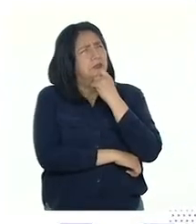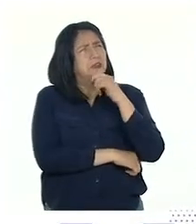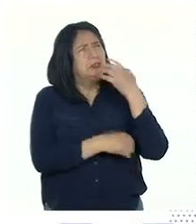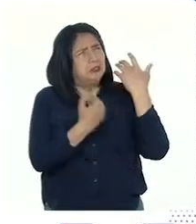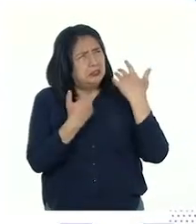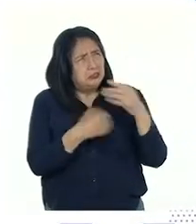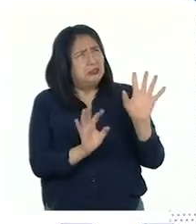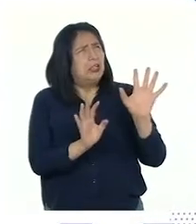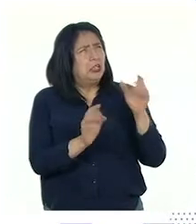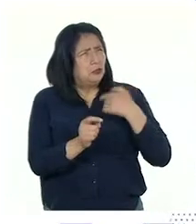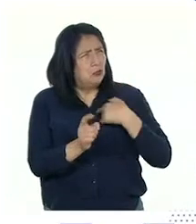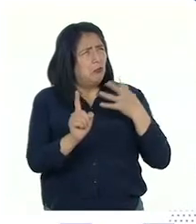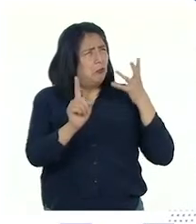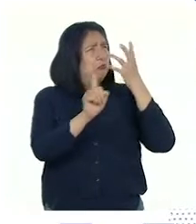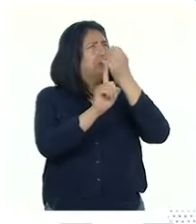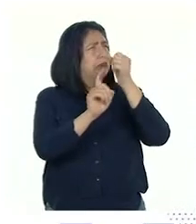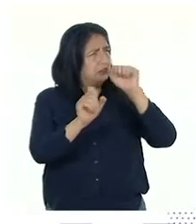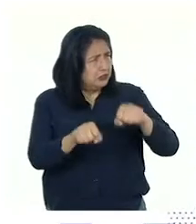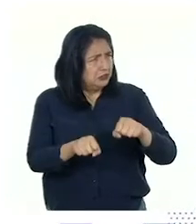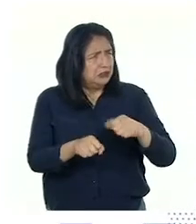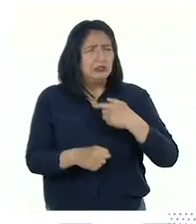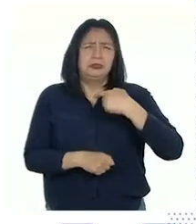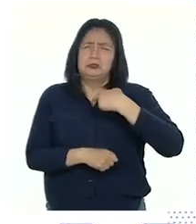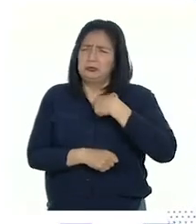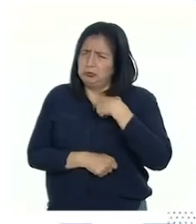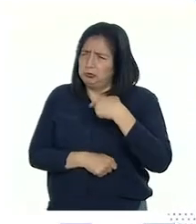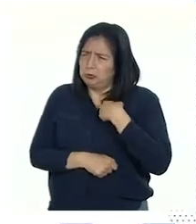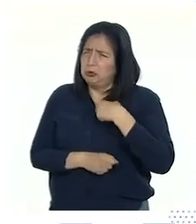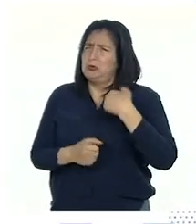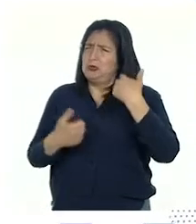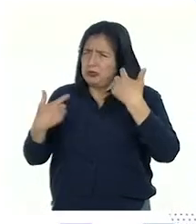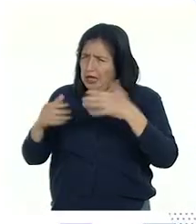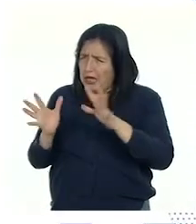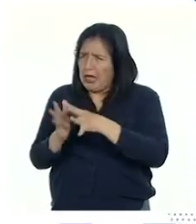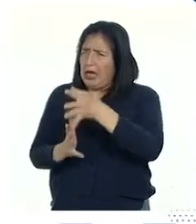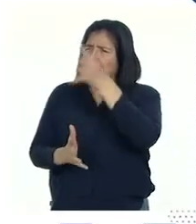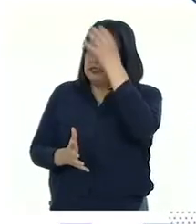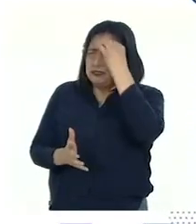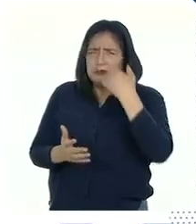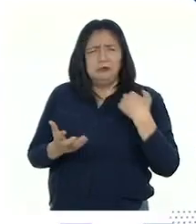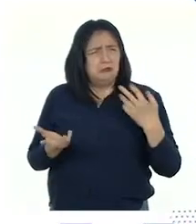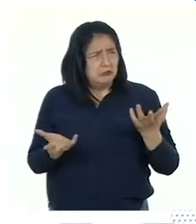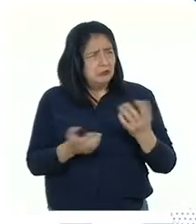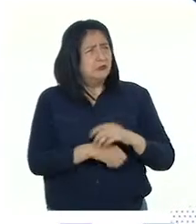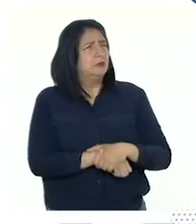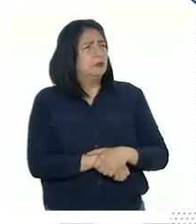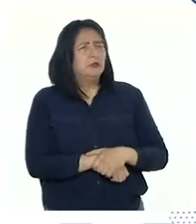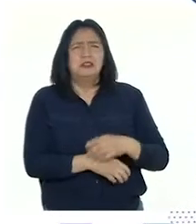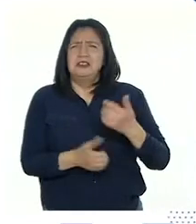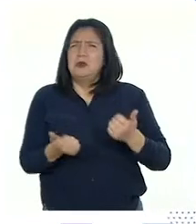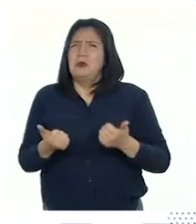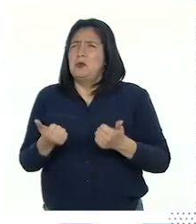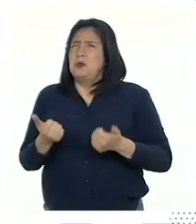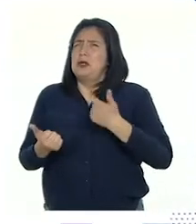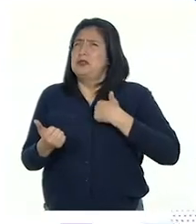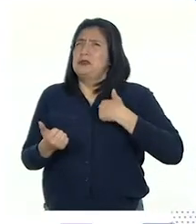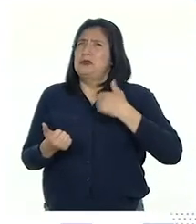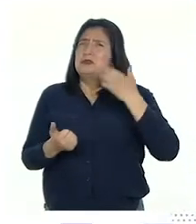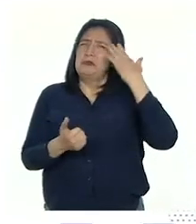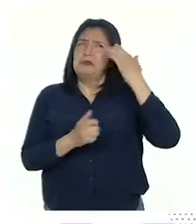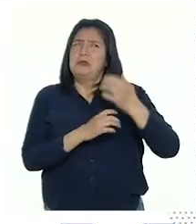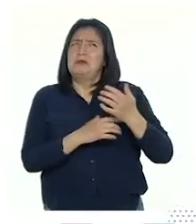logrado cumplir los retos? ¿He logrado los aprendizajes que se esperaban? ¿Cuáles son mis fortalezas?